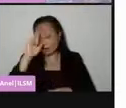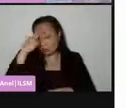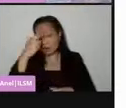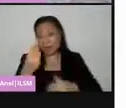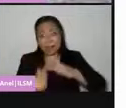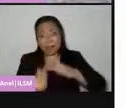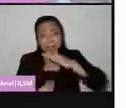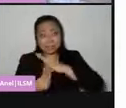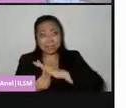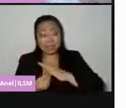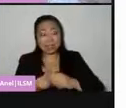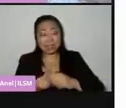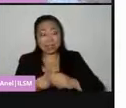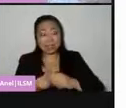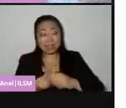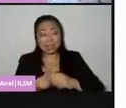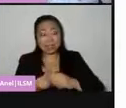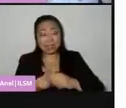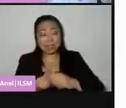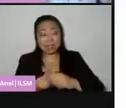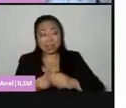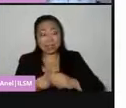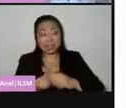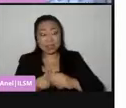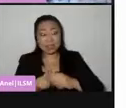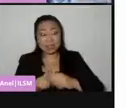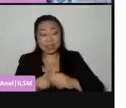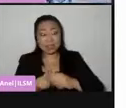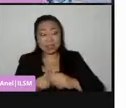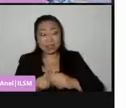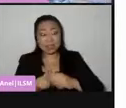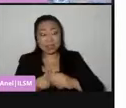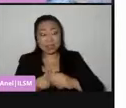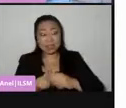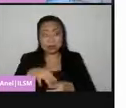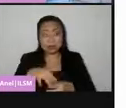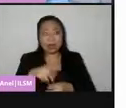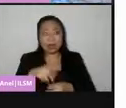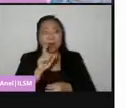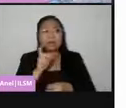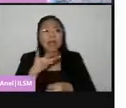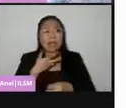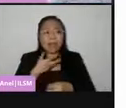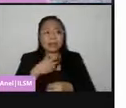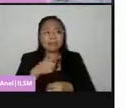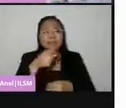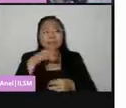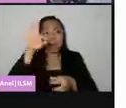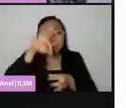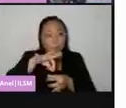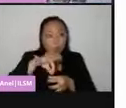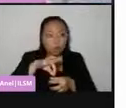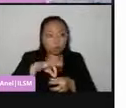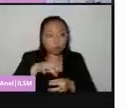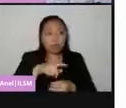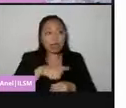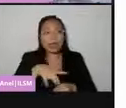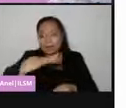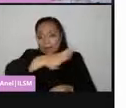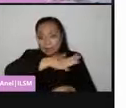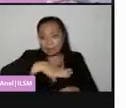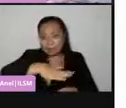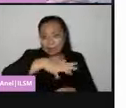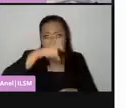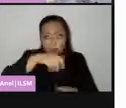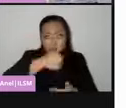en una elección concurrente, quiere decir que celebro una elección federal con una elección local el mismo día, se